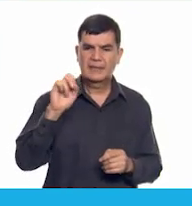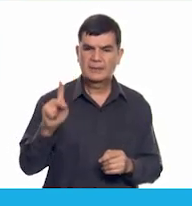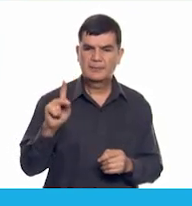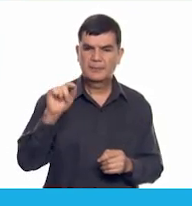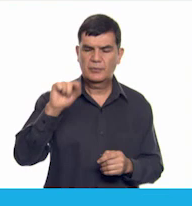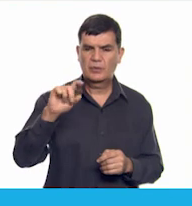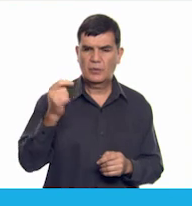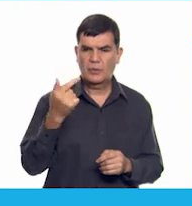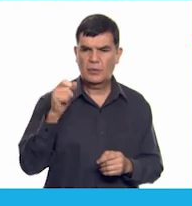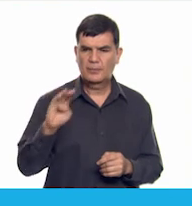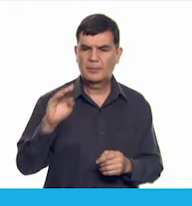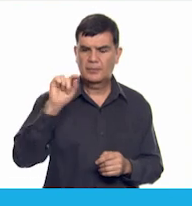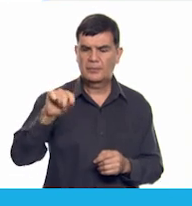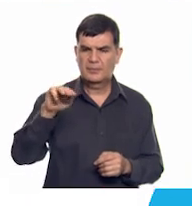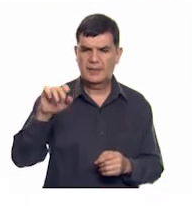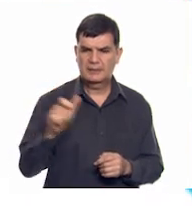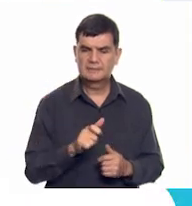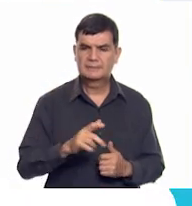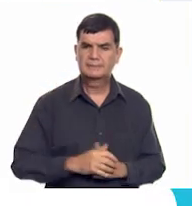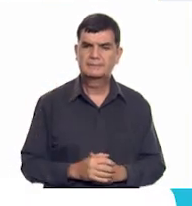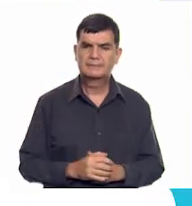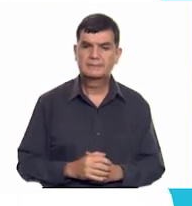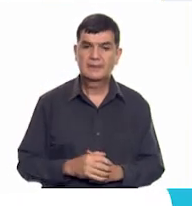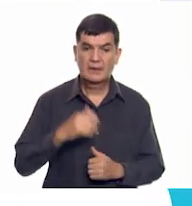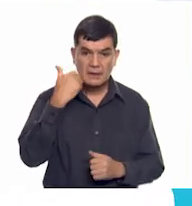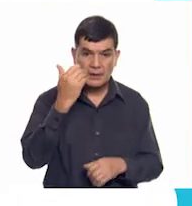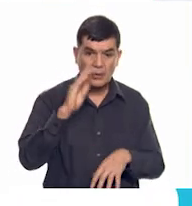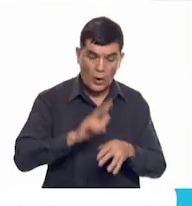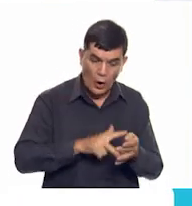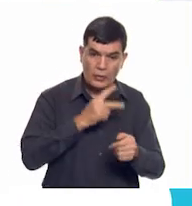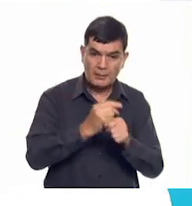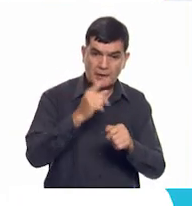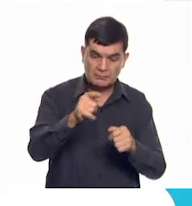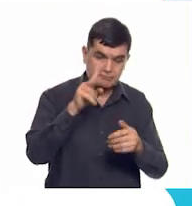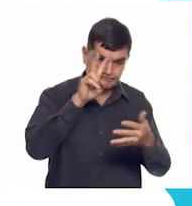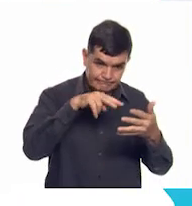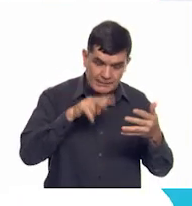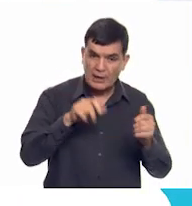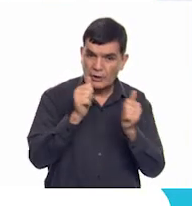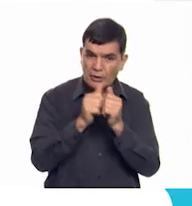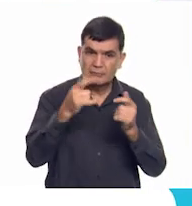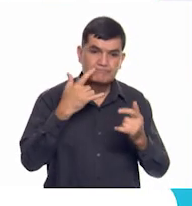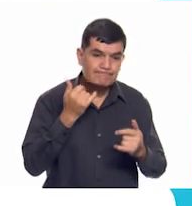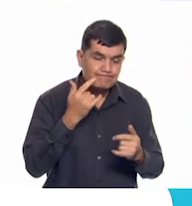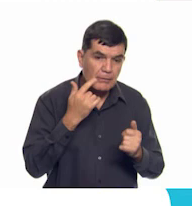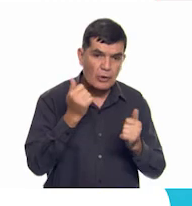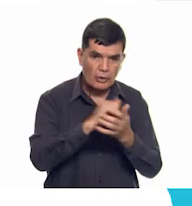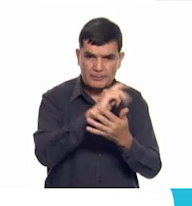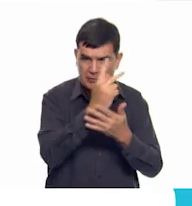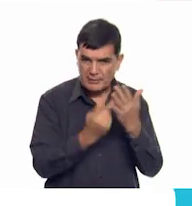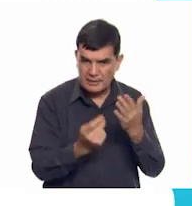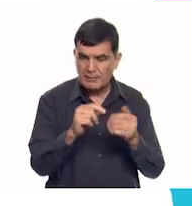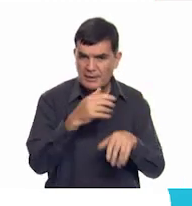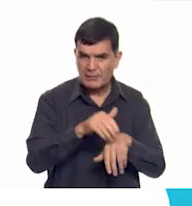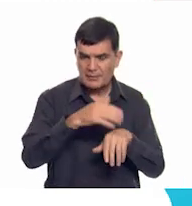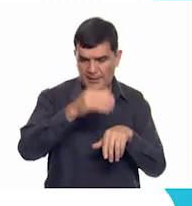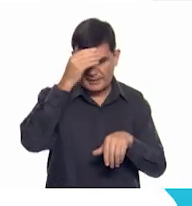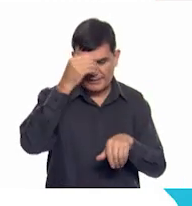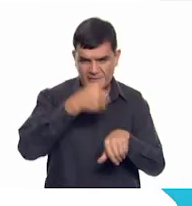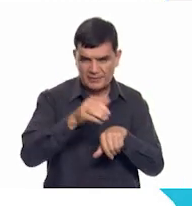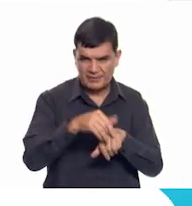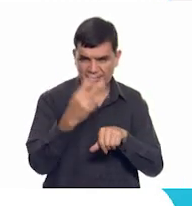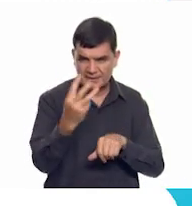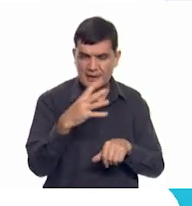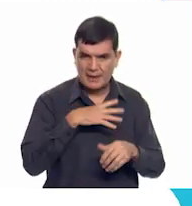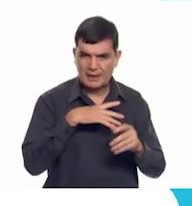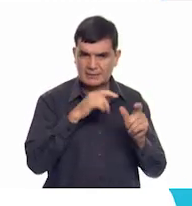.gob.mx. Si quieres volver a ver los programas de Aprende en Casa 3, los puedes encontrar